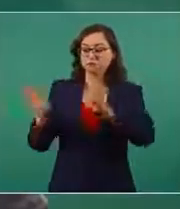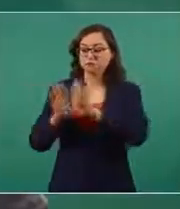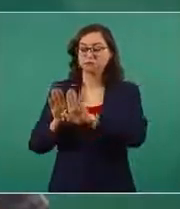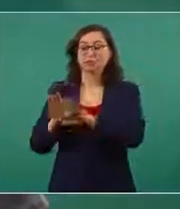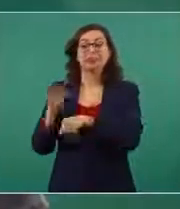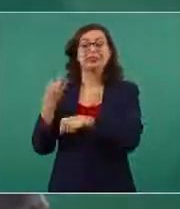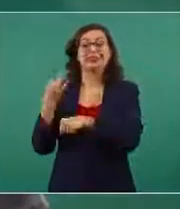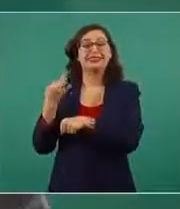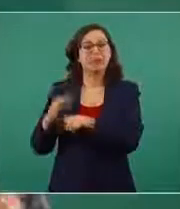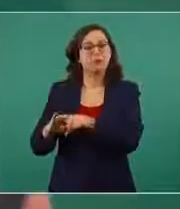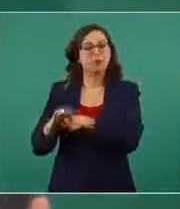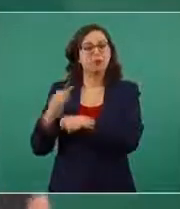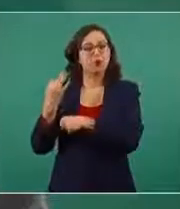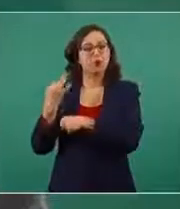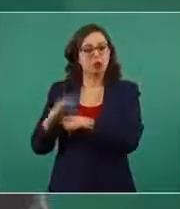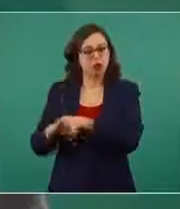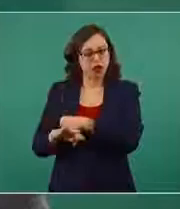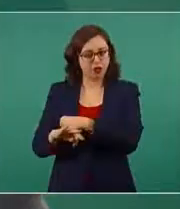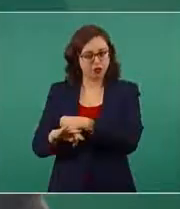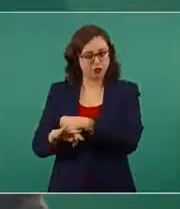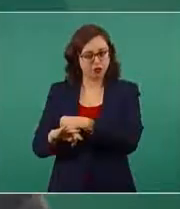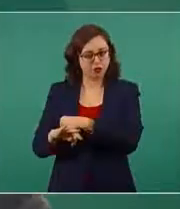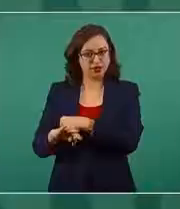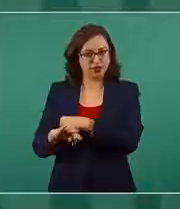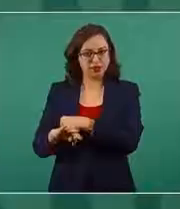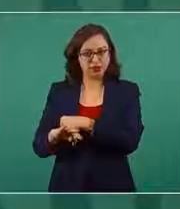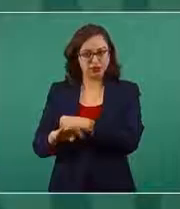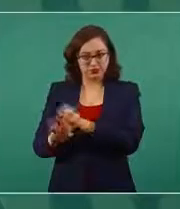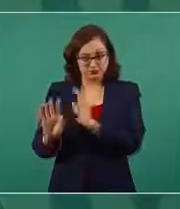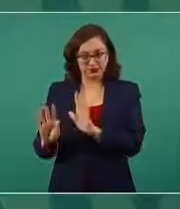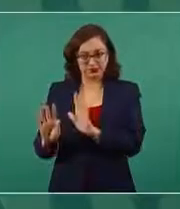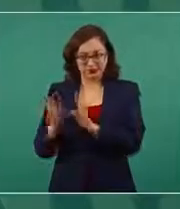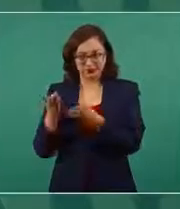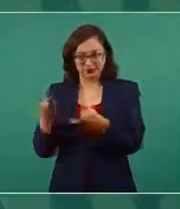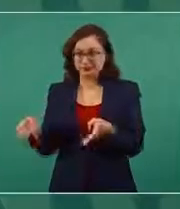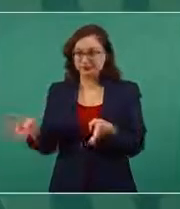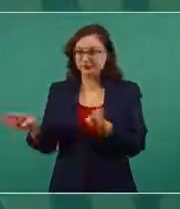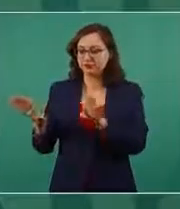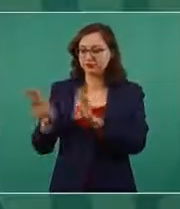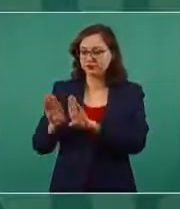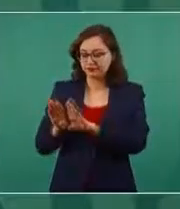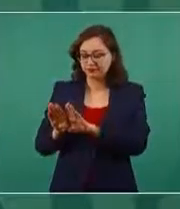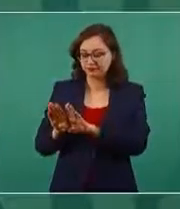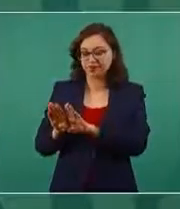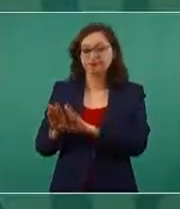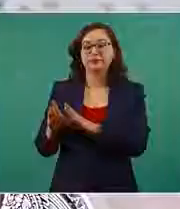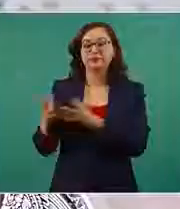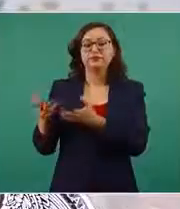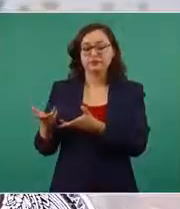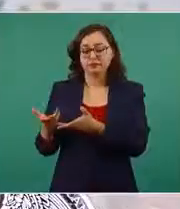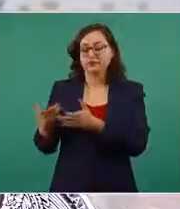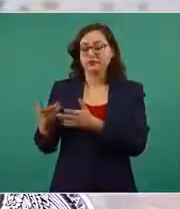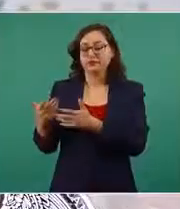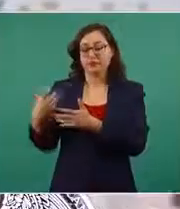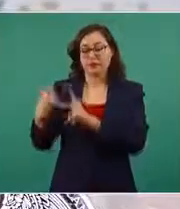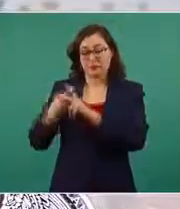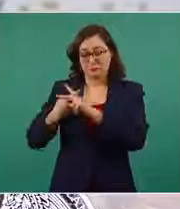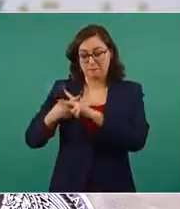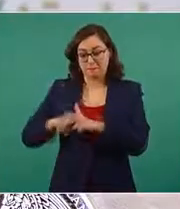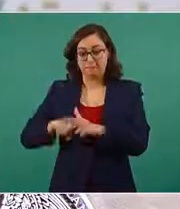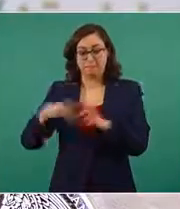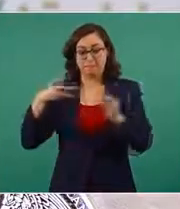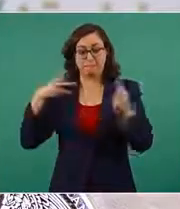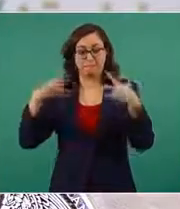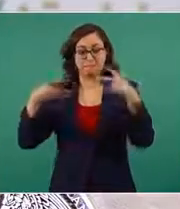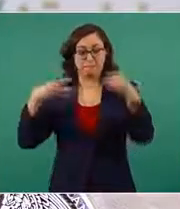epidémico no debe dejarse de ver que una cosa es la decisión al inicio de la epidemia y otra